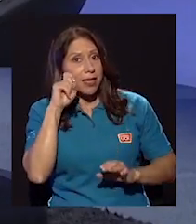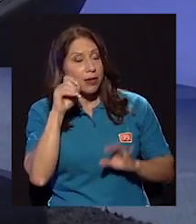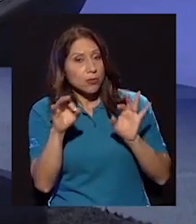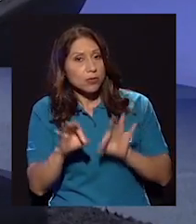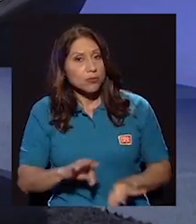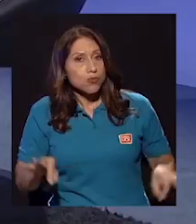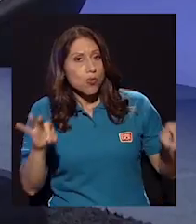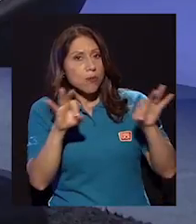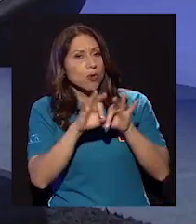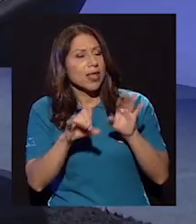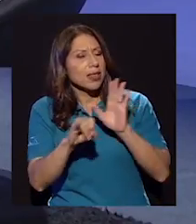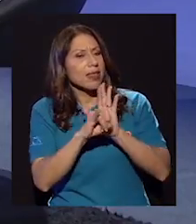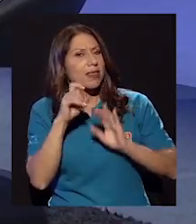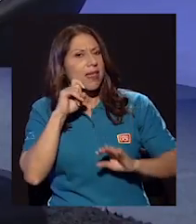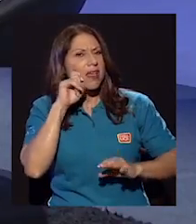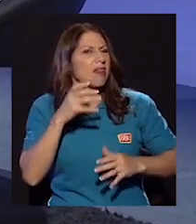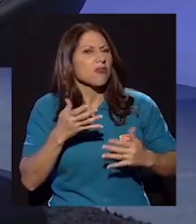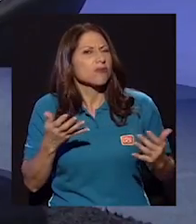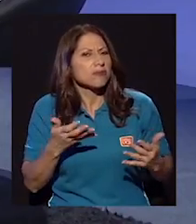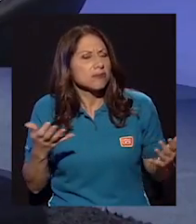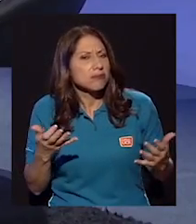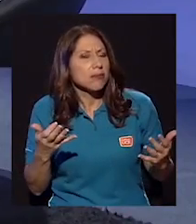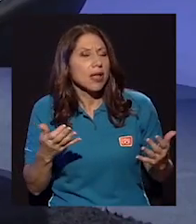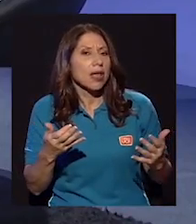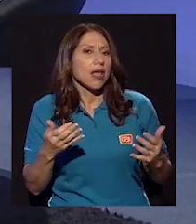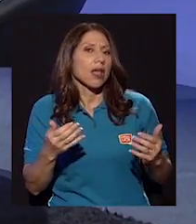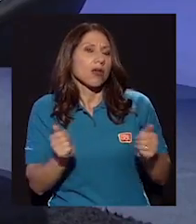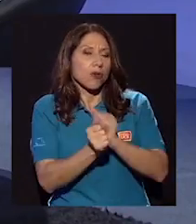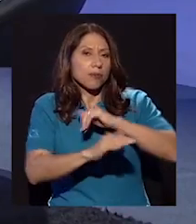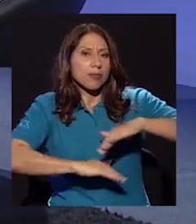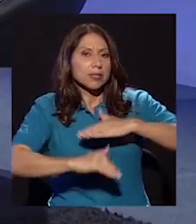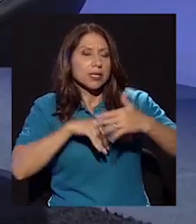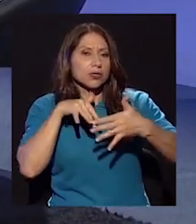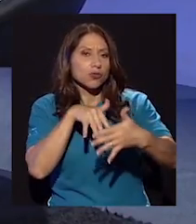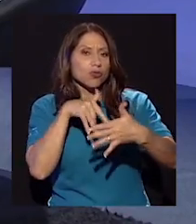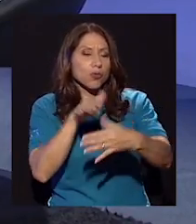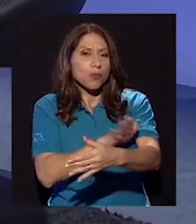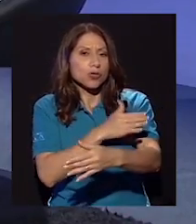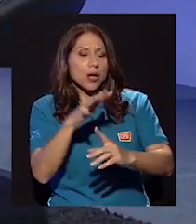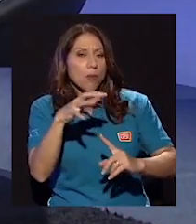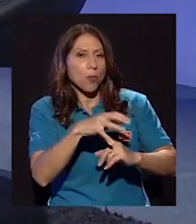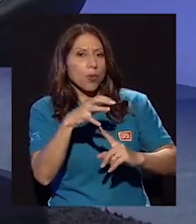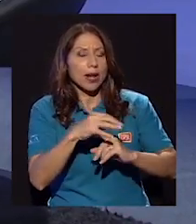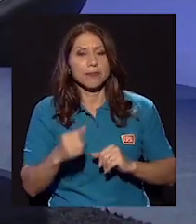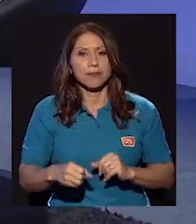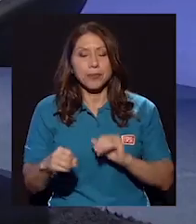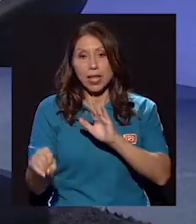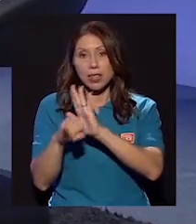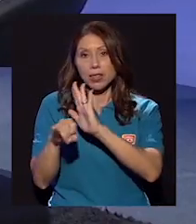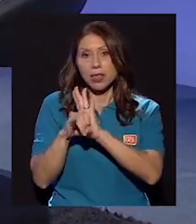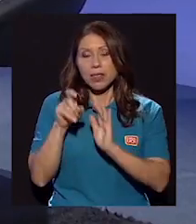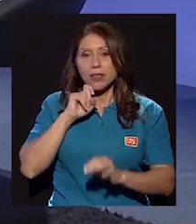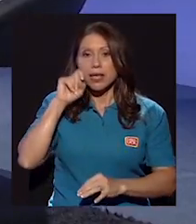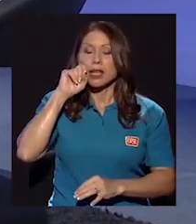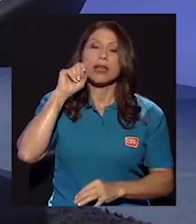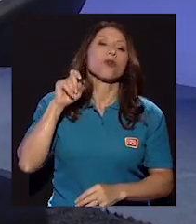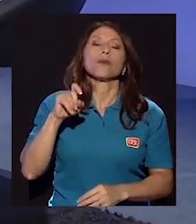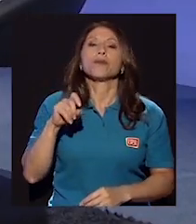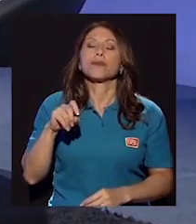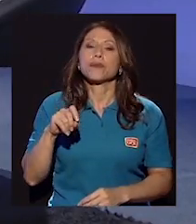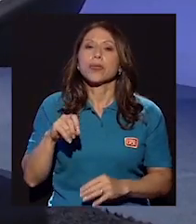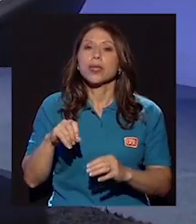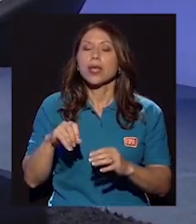importante poder explicar a nuestra audiencia hacia qué se refiere desde, en este caso, el estudio de la música popular. Bueno, identidad de género,